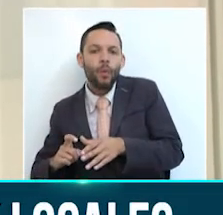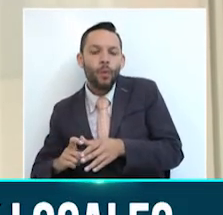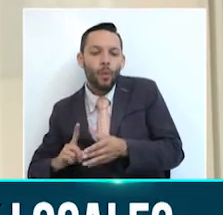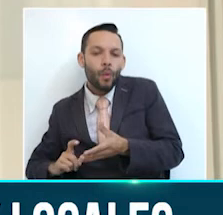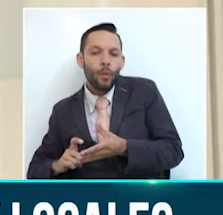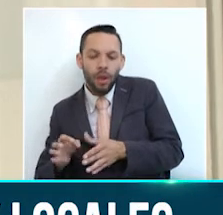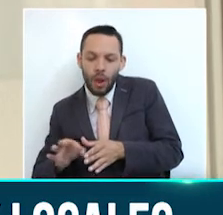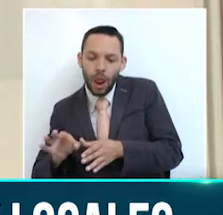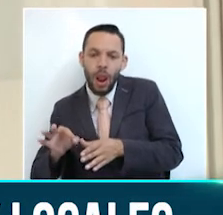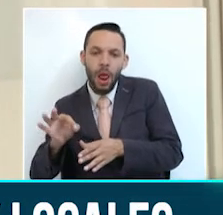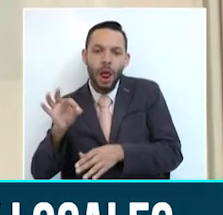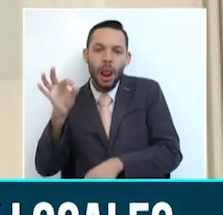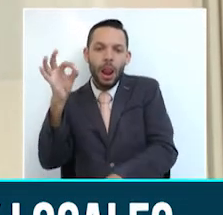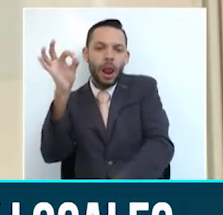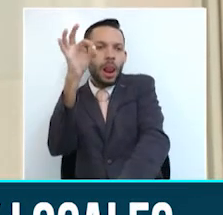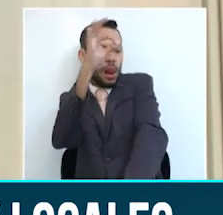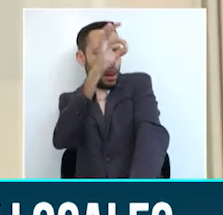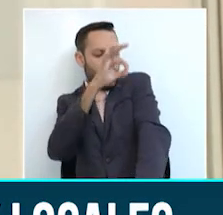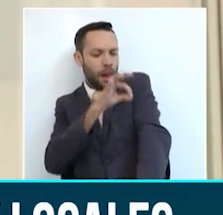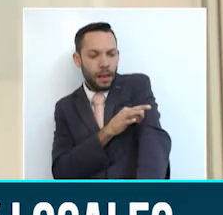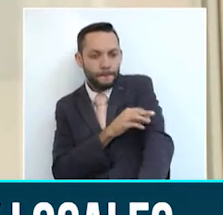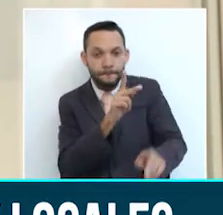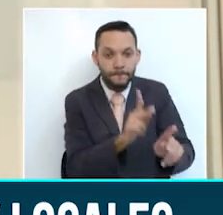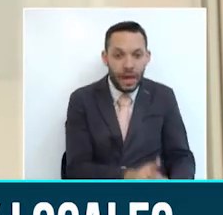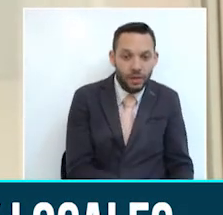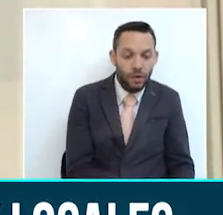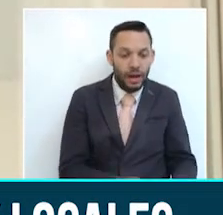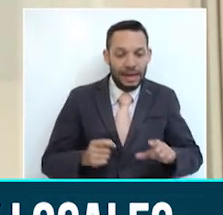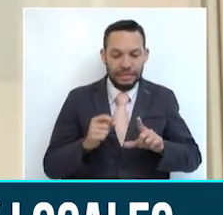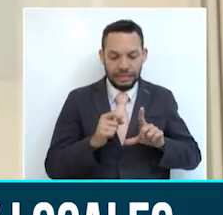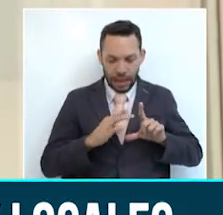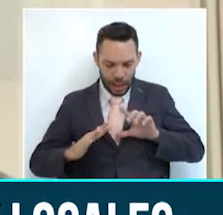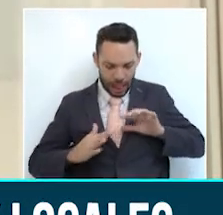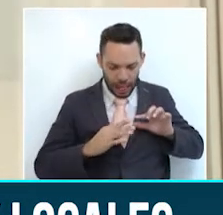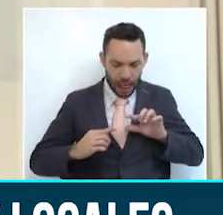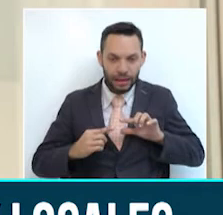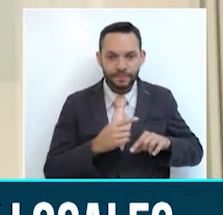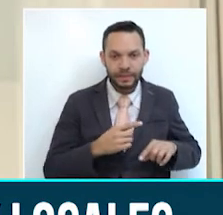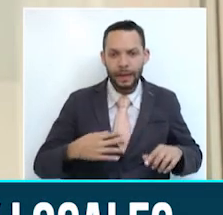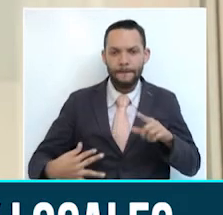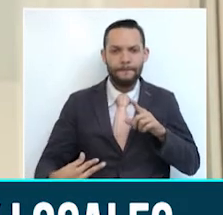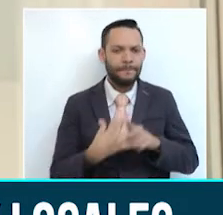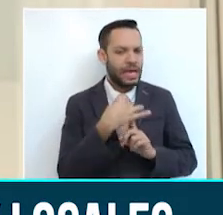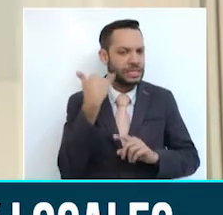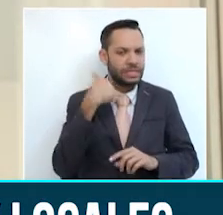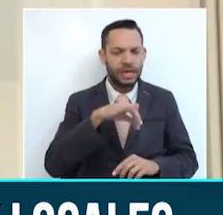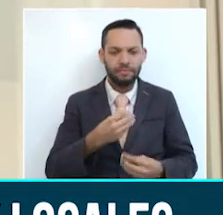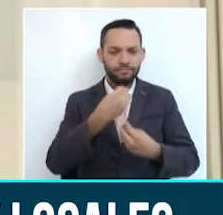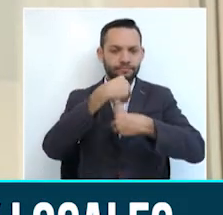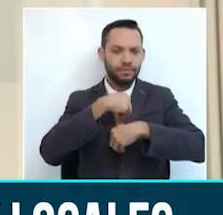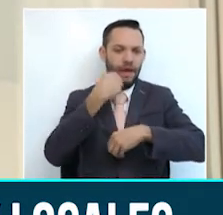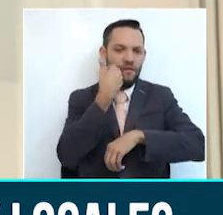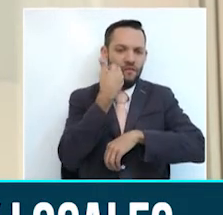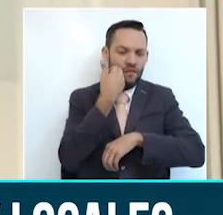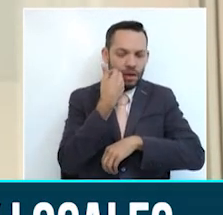por un mosquito que pica a una persona que tiene el virus circulando, adquiere el virus y sucesivamente ya va alimentándose de otra persona